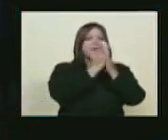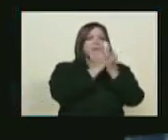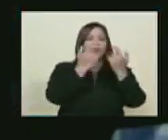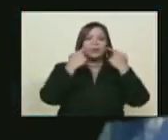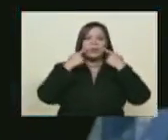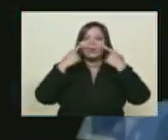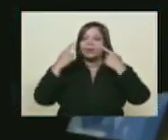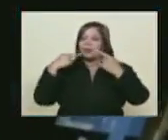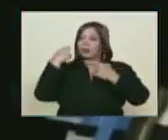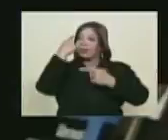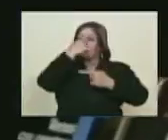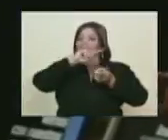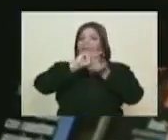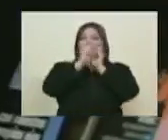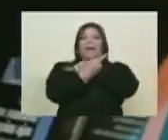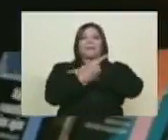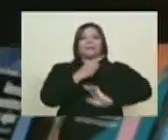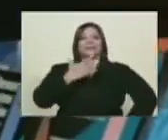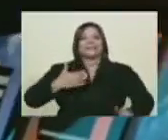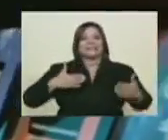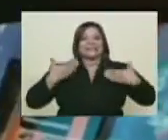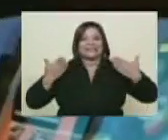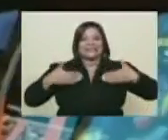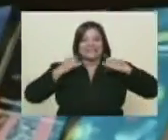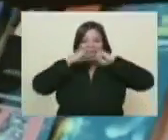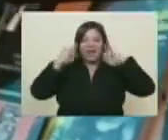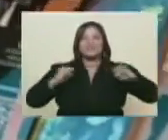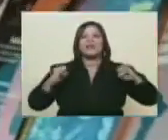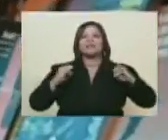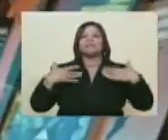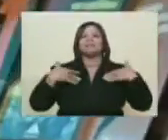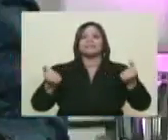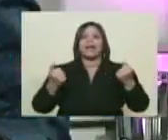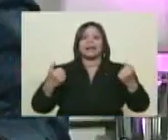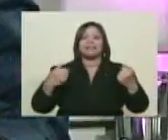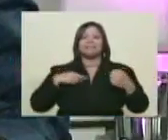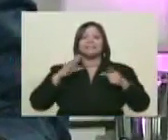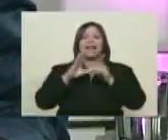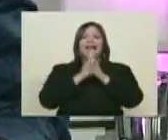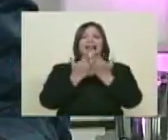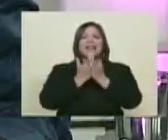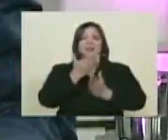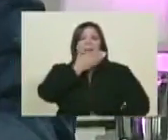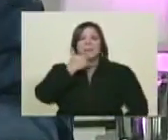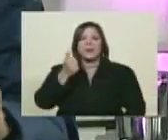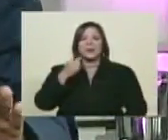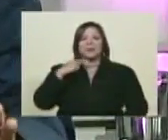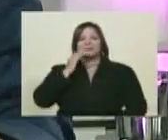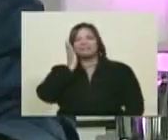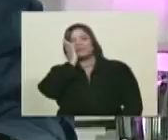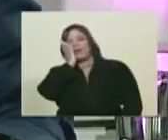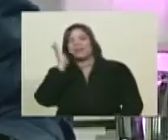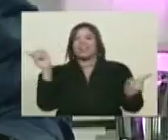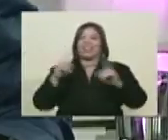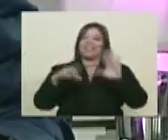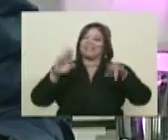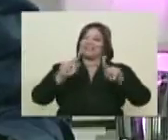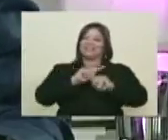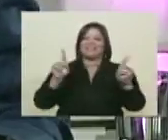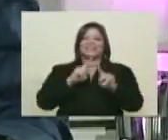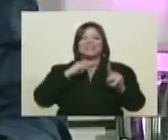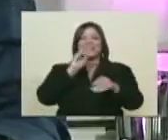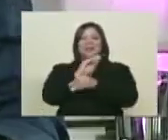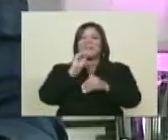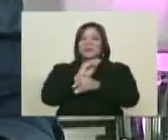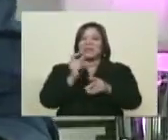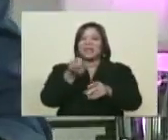al rato se sentirá mucho mejor. Una cura de libros es mucho mejor que una cura de sueños o cualquier otro tratamiento.